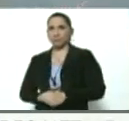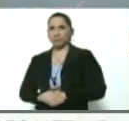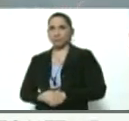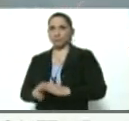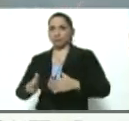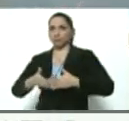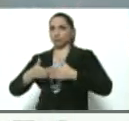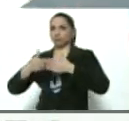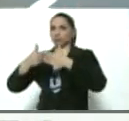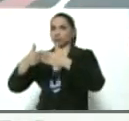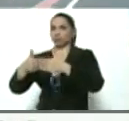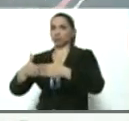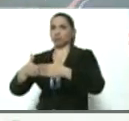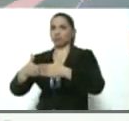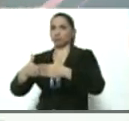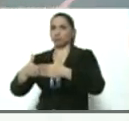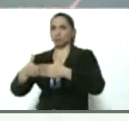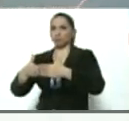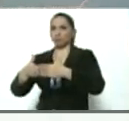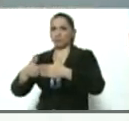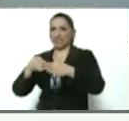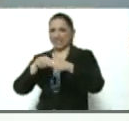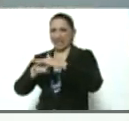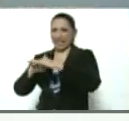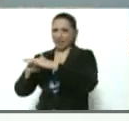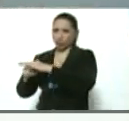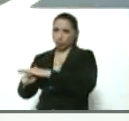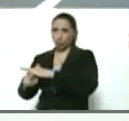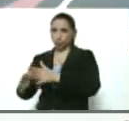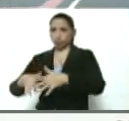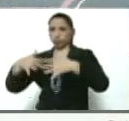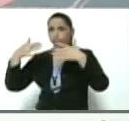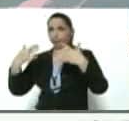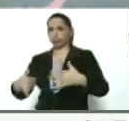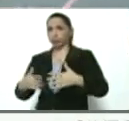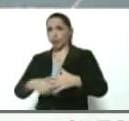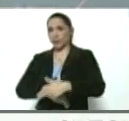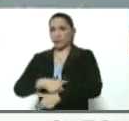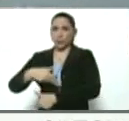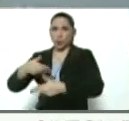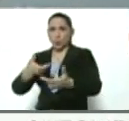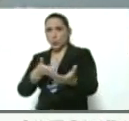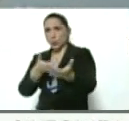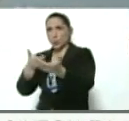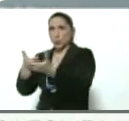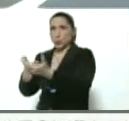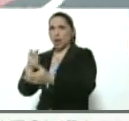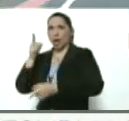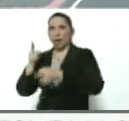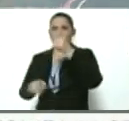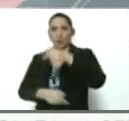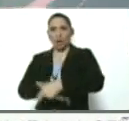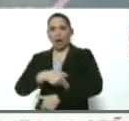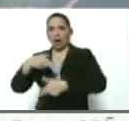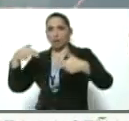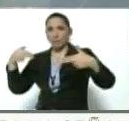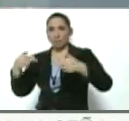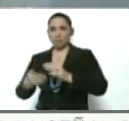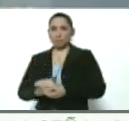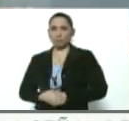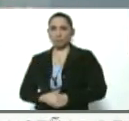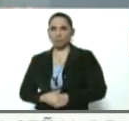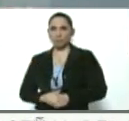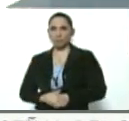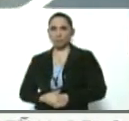embarcaciones venían una gran cantidad de armas largas Algunas de esas armas